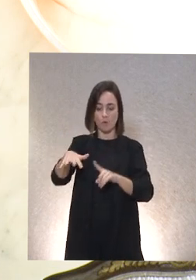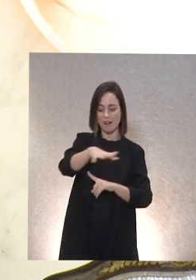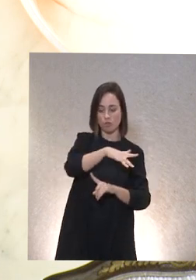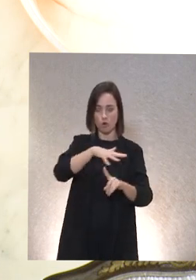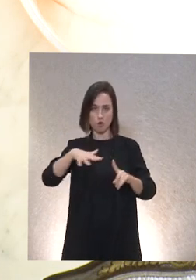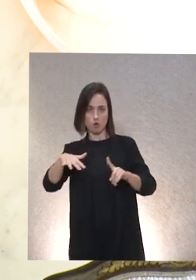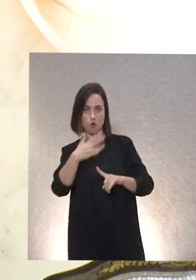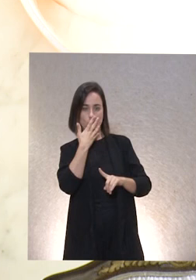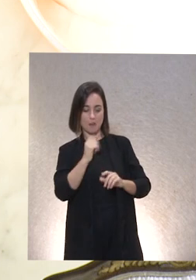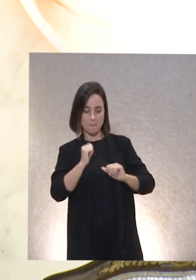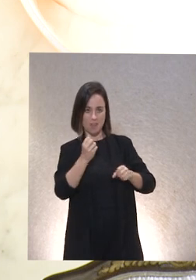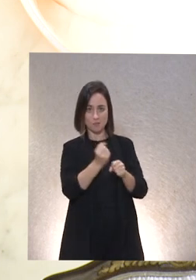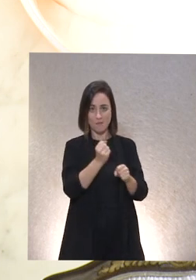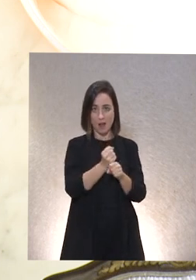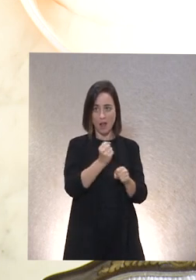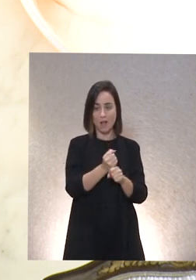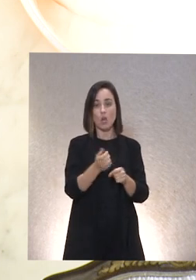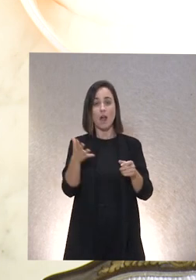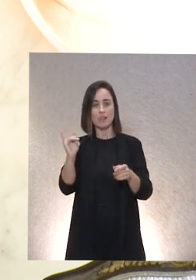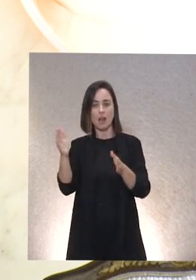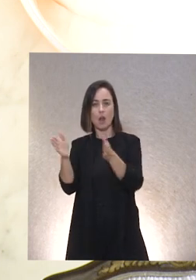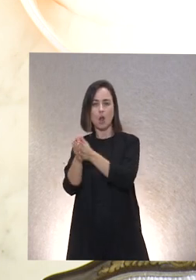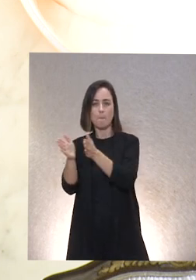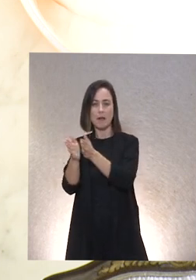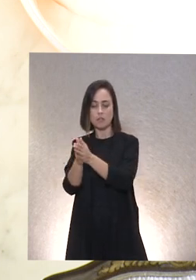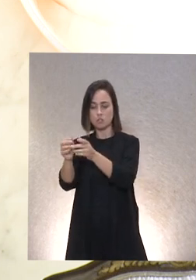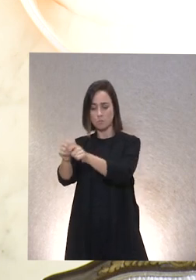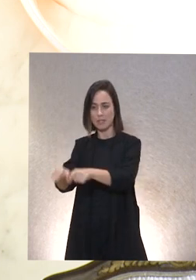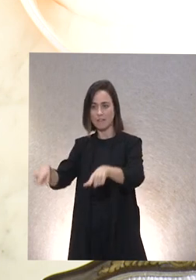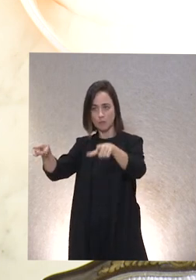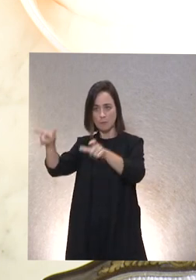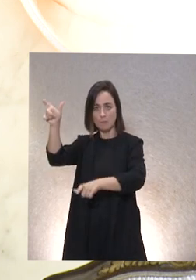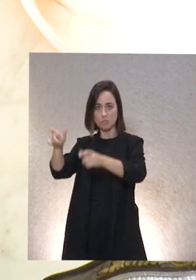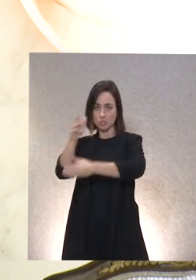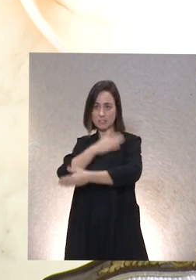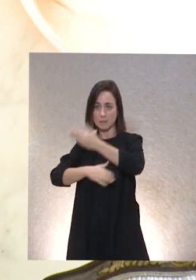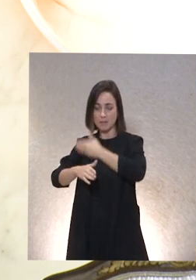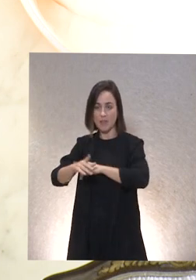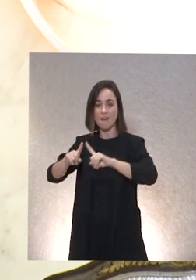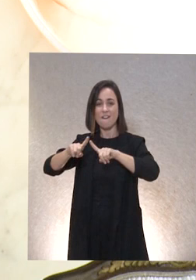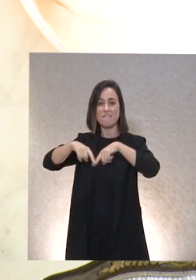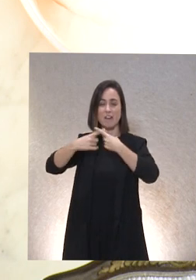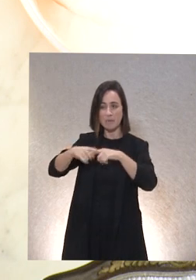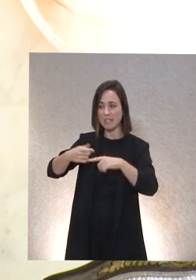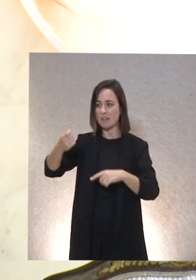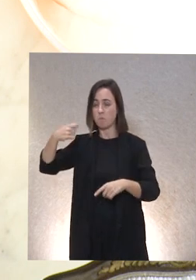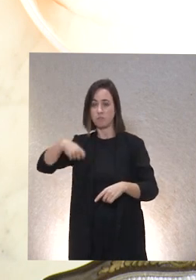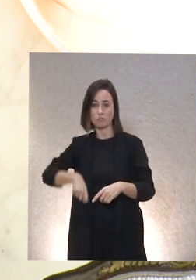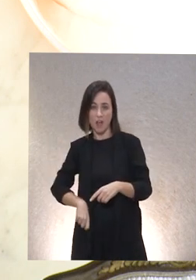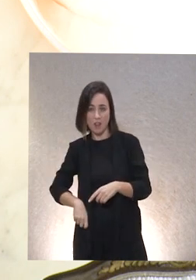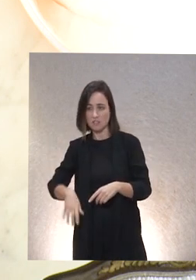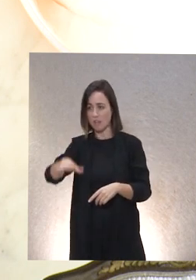empezado trabajando están los compañeros de la plataforma de personas con discapacidad familias profesionales